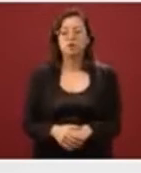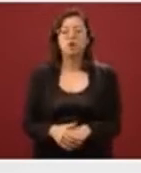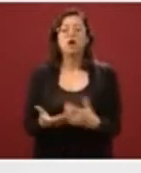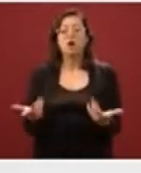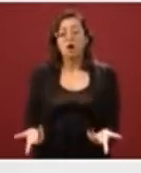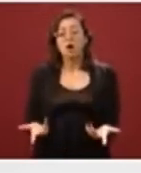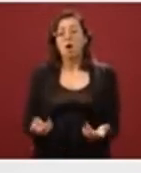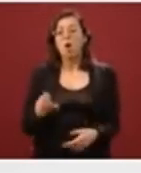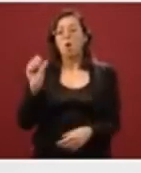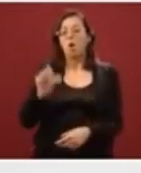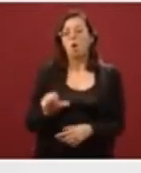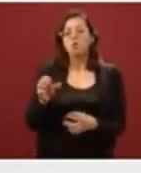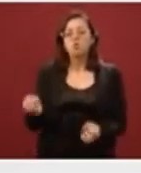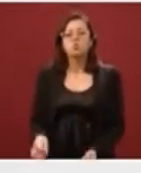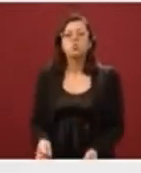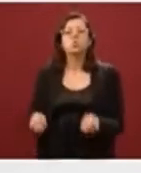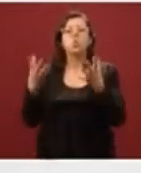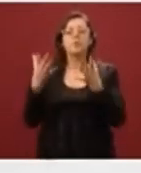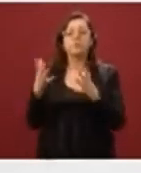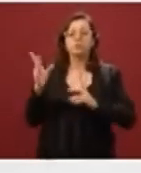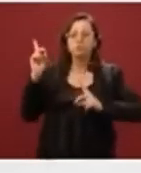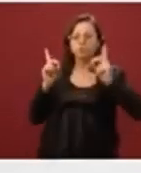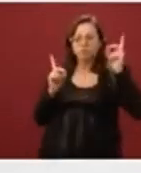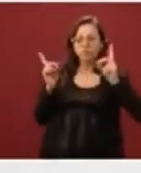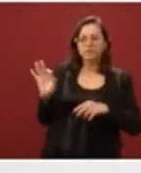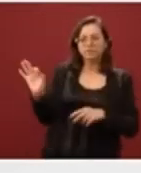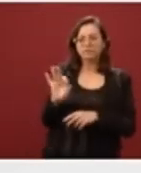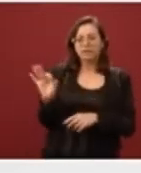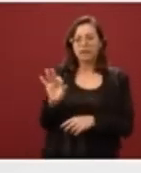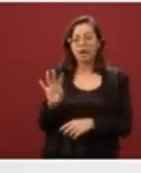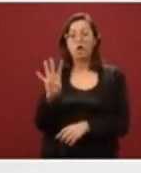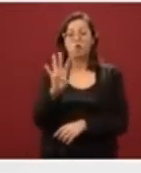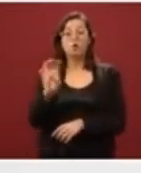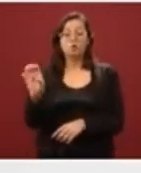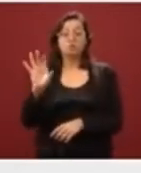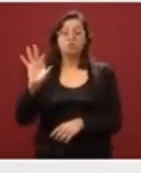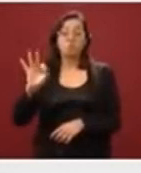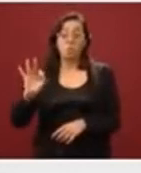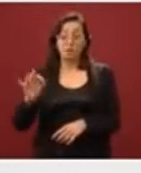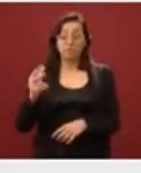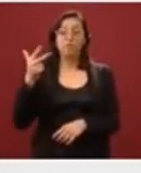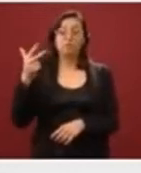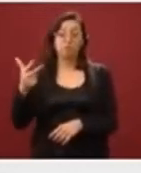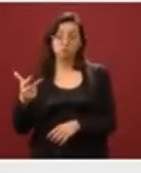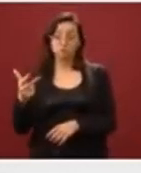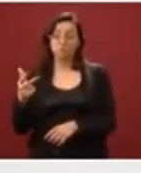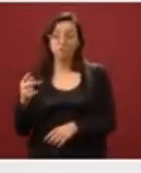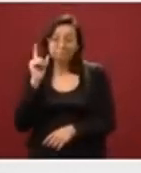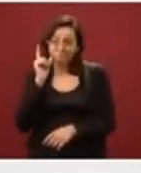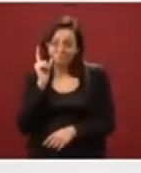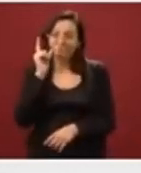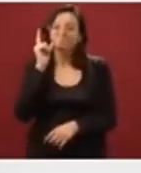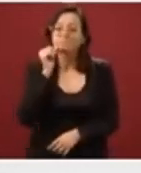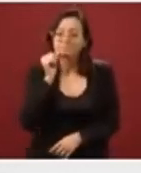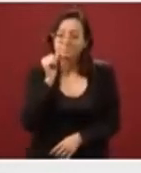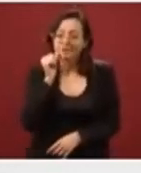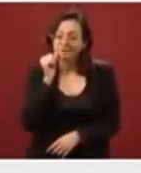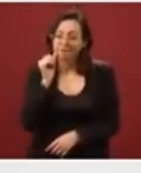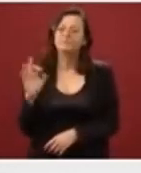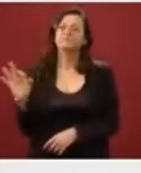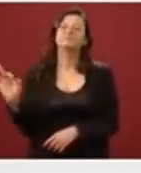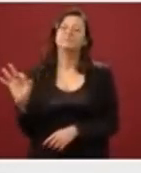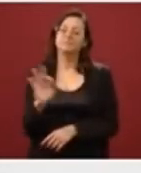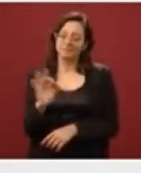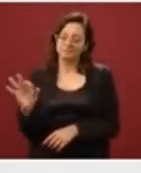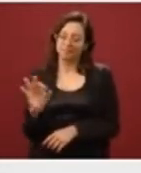448 casos, que es donde podemos el día de mañana tener nuevos casos